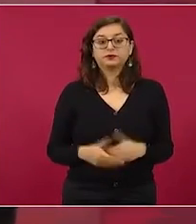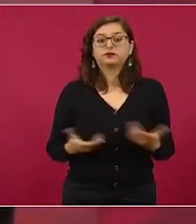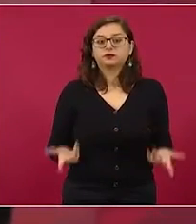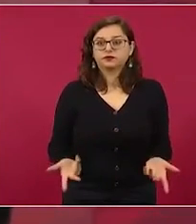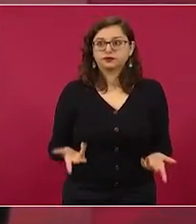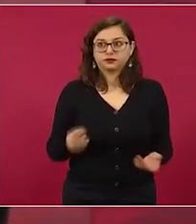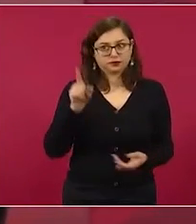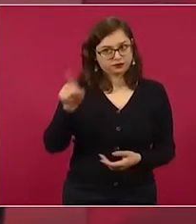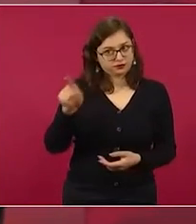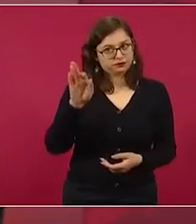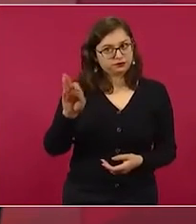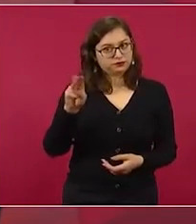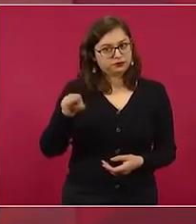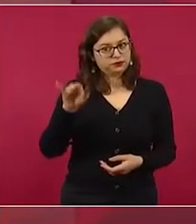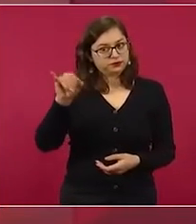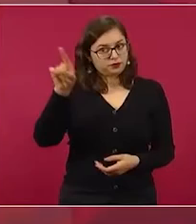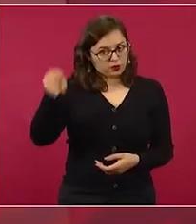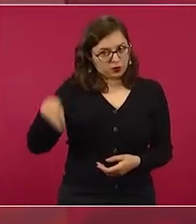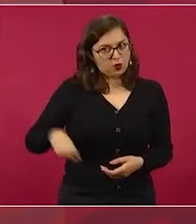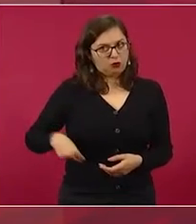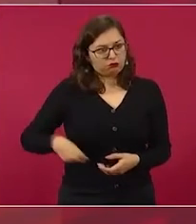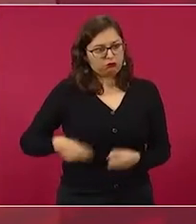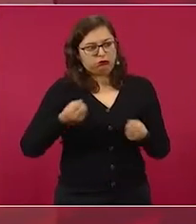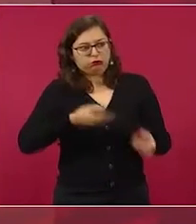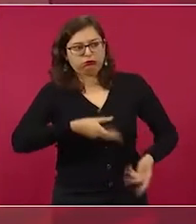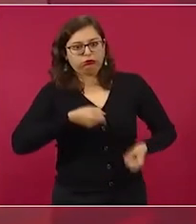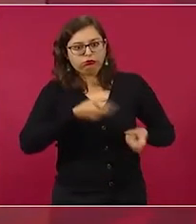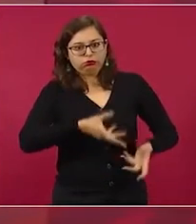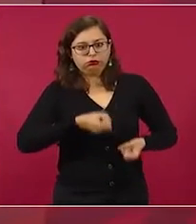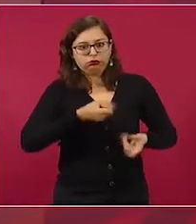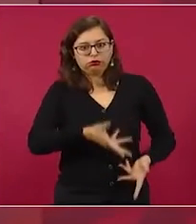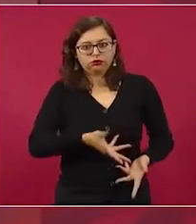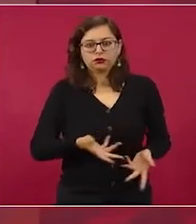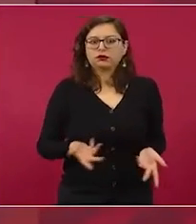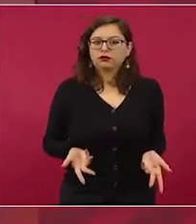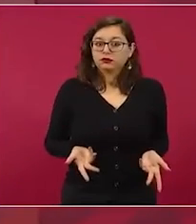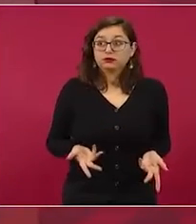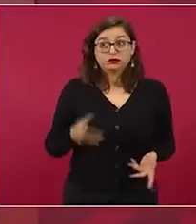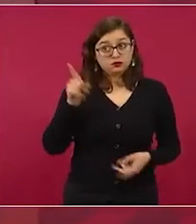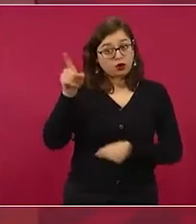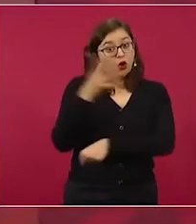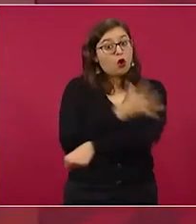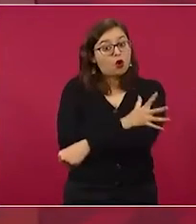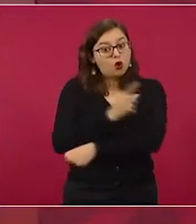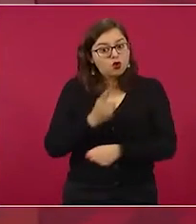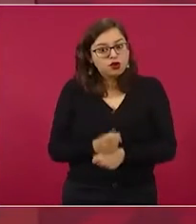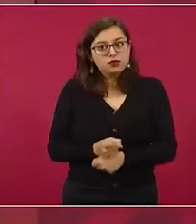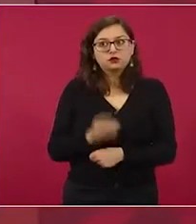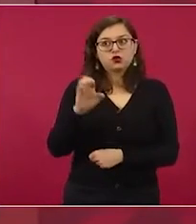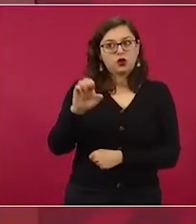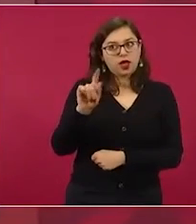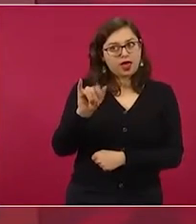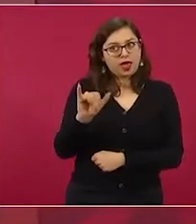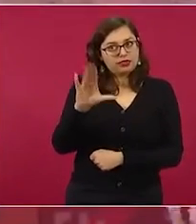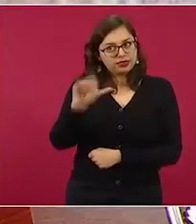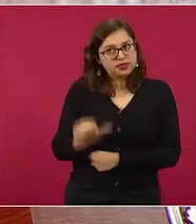¿por qué no con honestidad, con ética